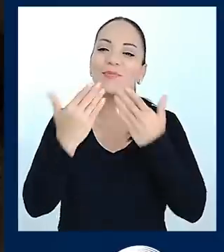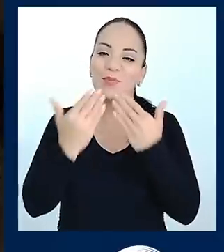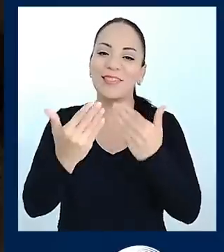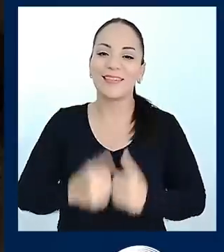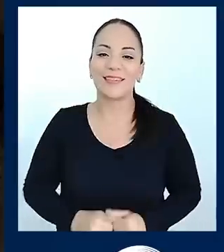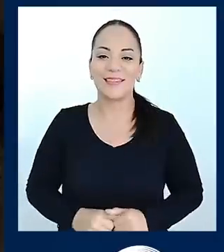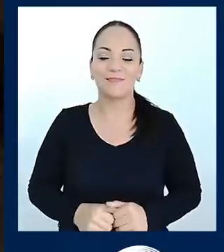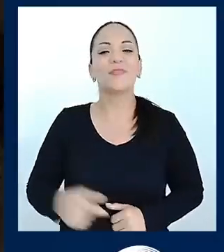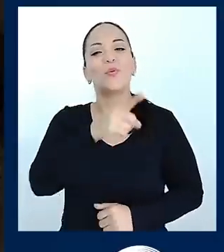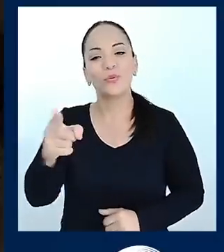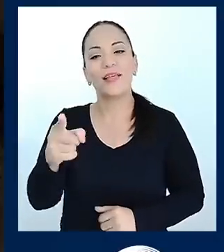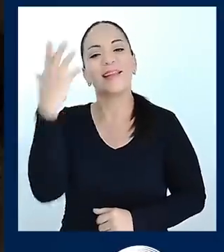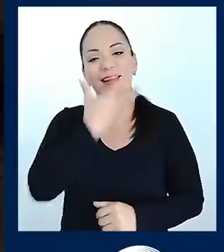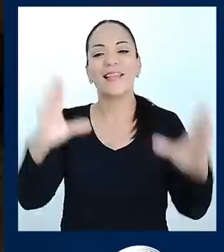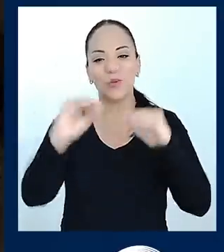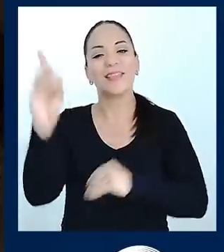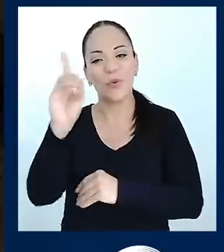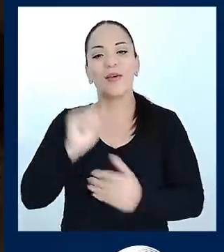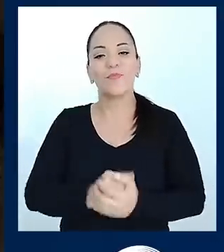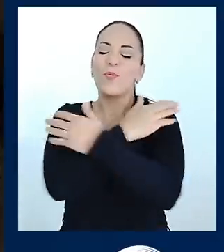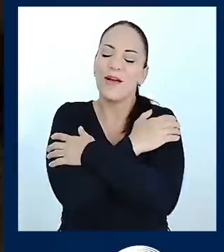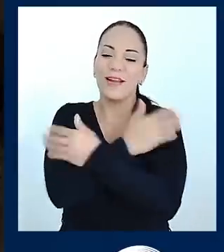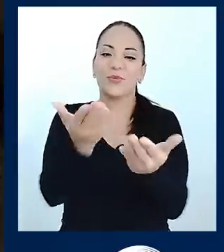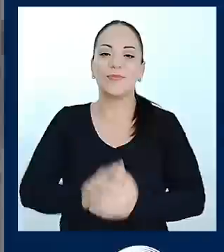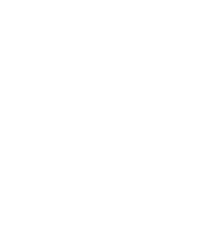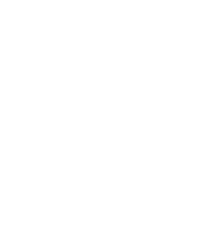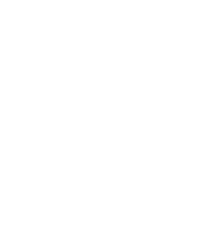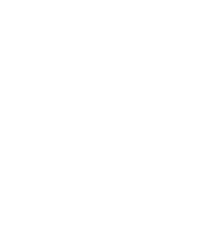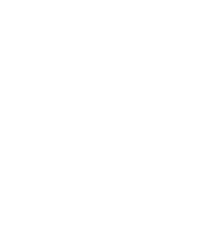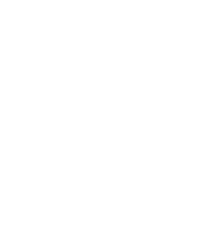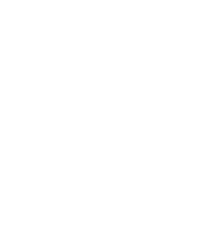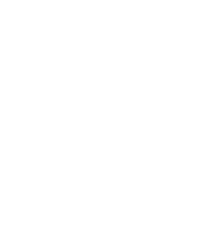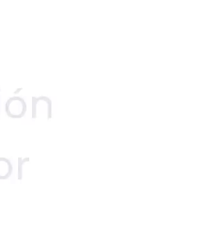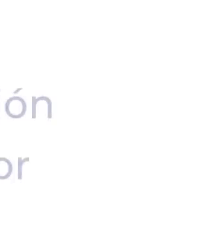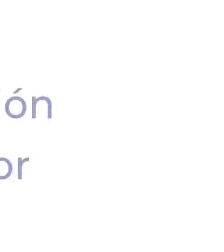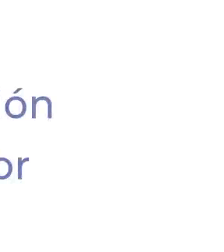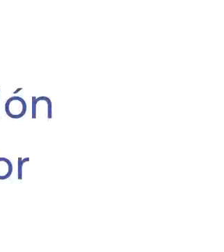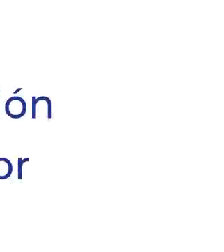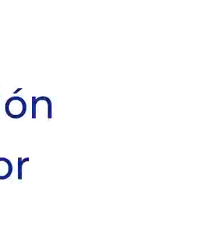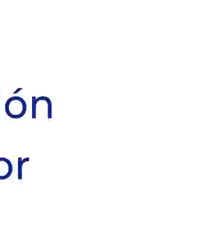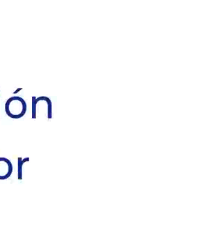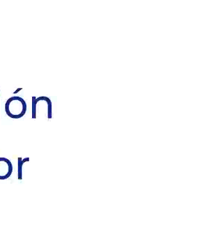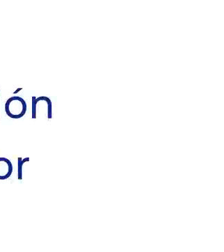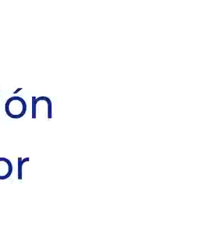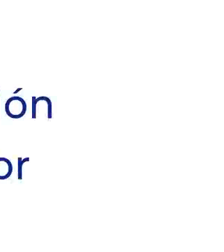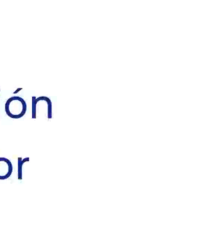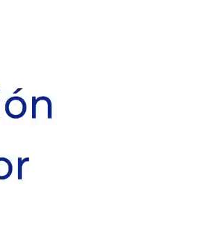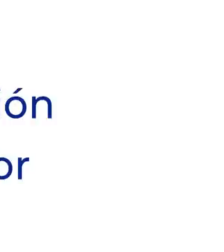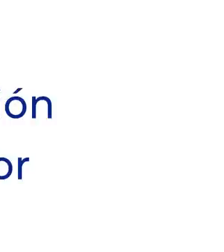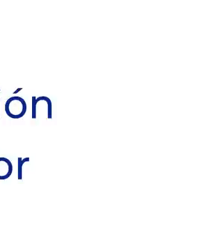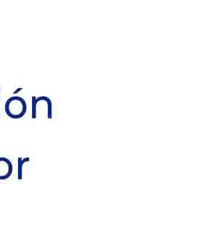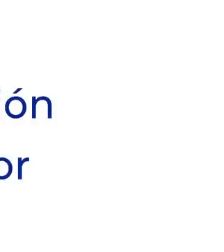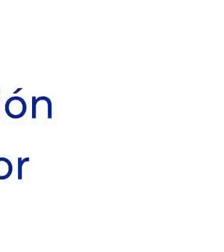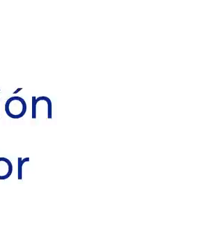una linda noche de domingo. Un abrazo fuerte. Costa Rica tiene un firme propósito. Que la